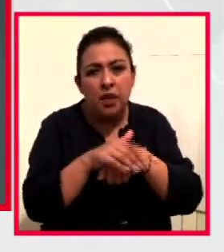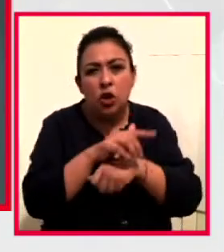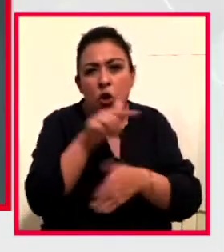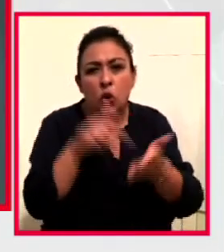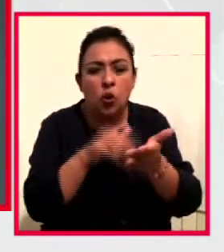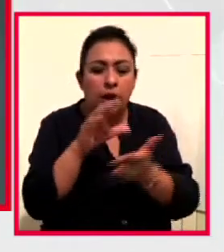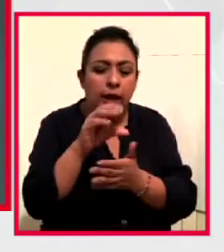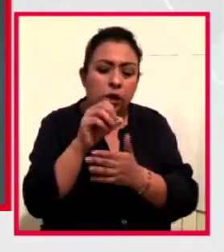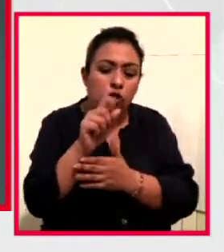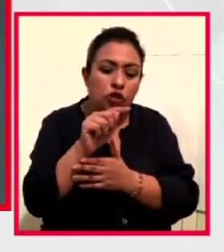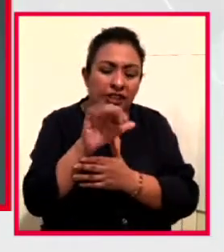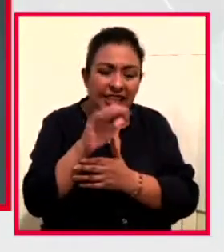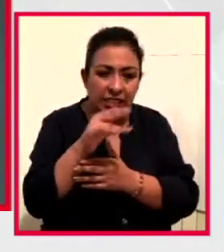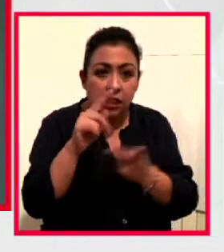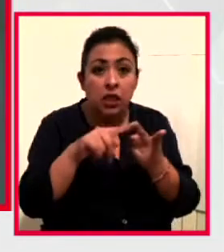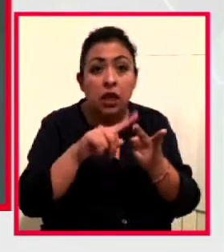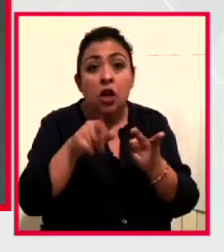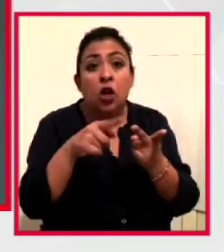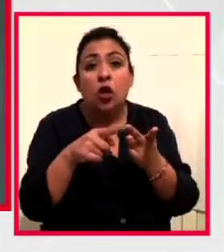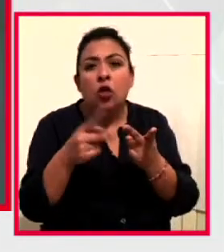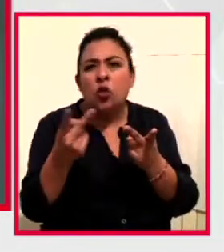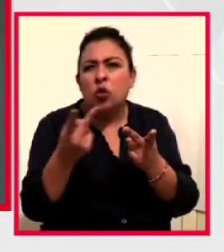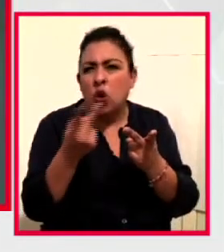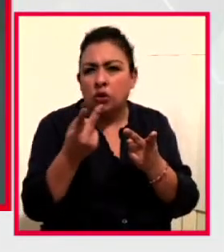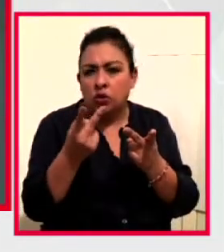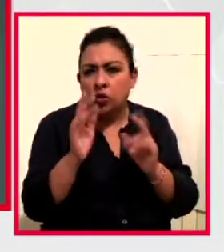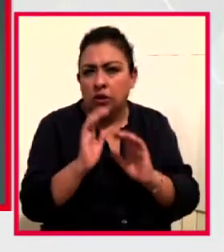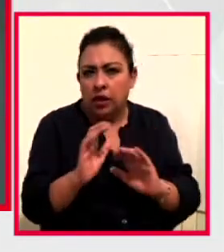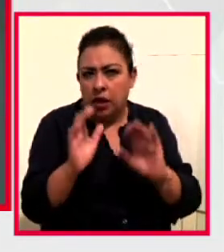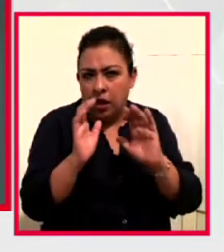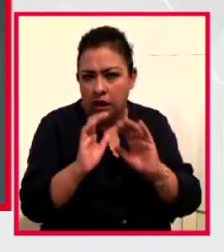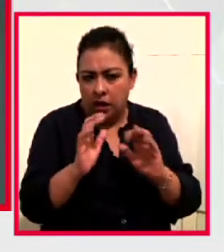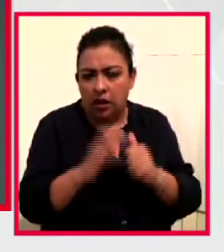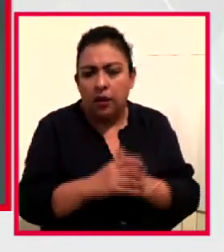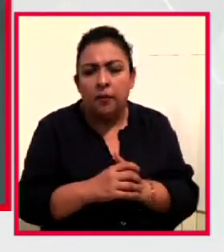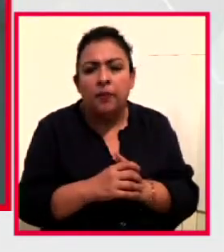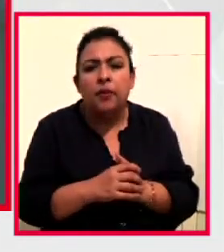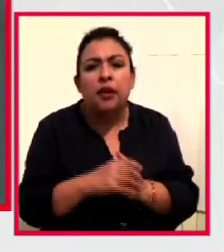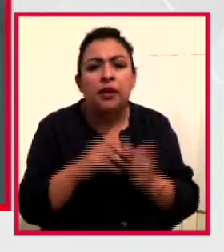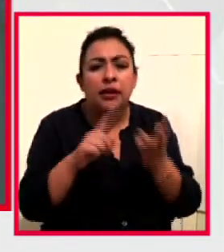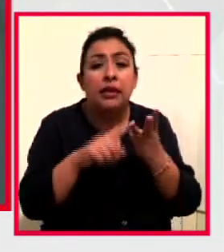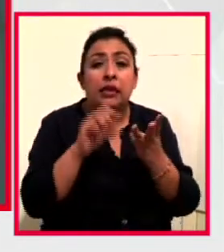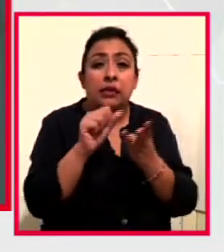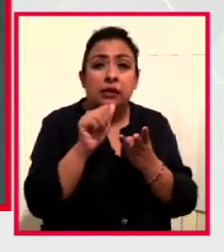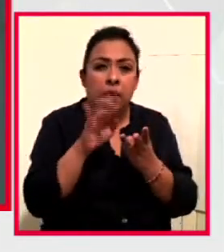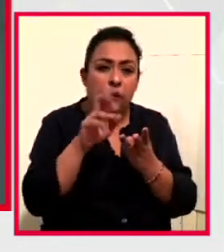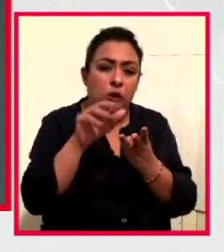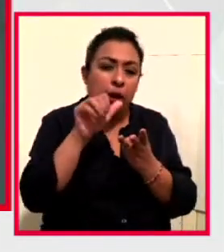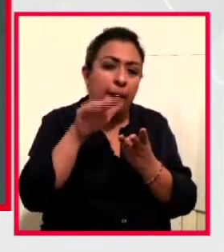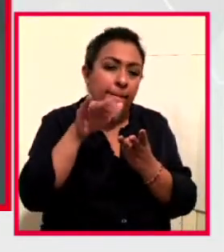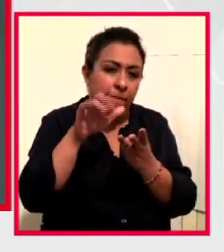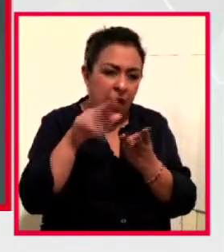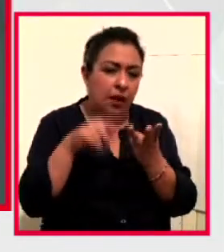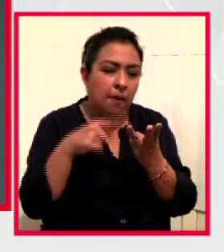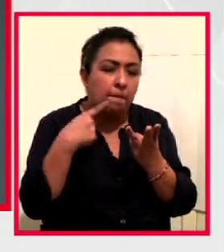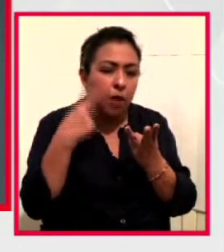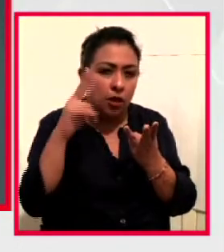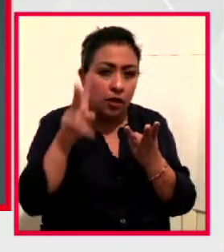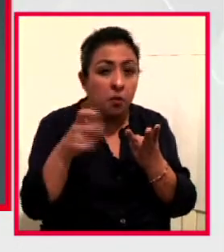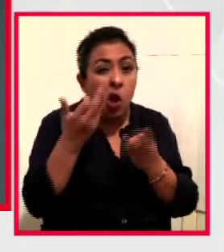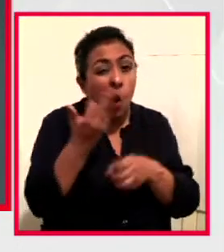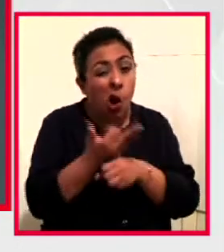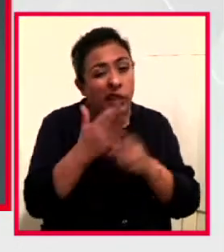siguientes fueron el dueto allá. El primero que se va a dos. Y Sabor a Mar. Y pues ahorita estamos encerradas